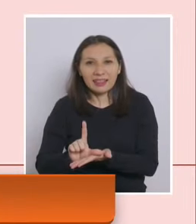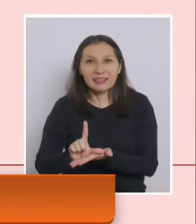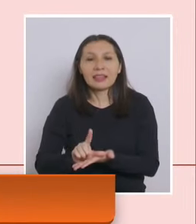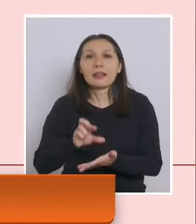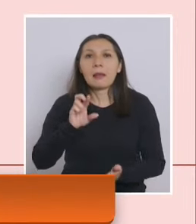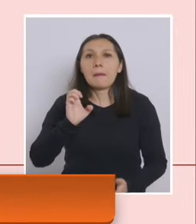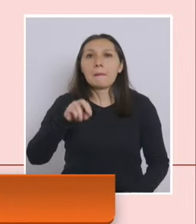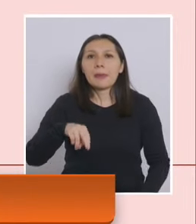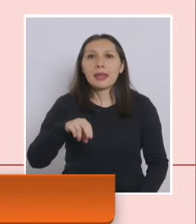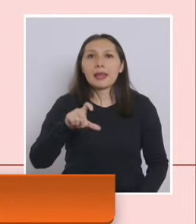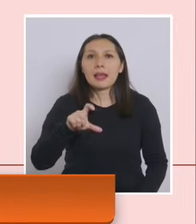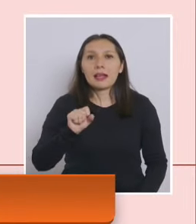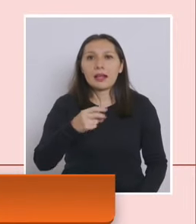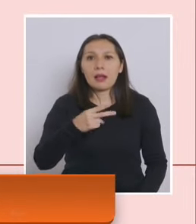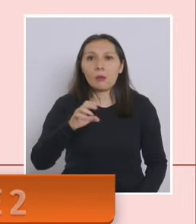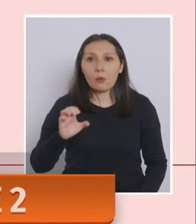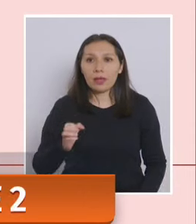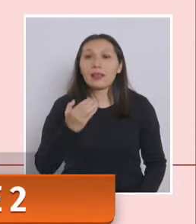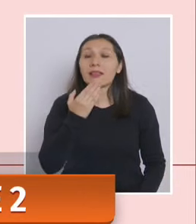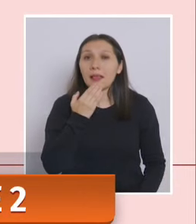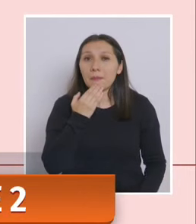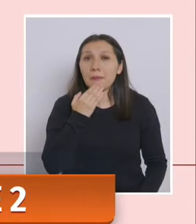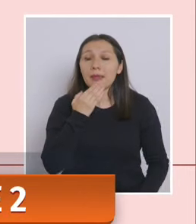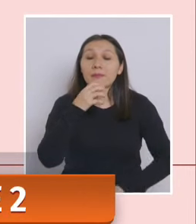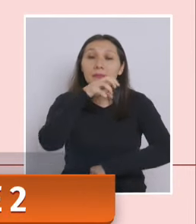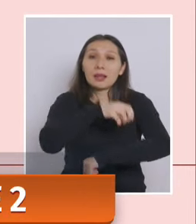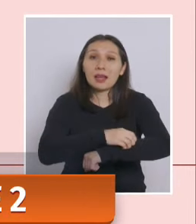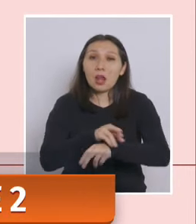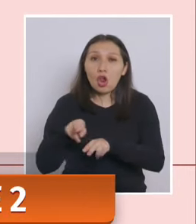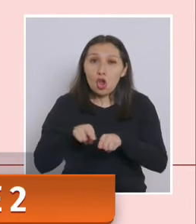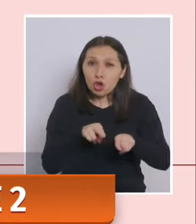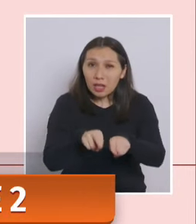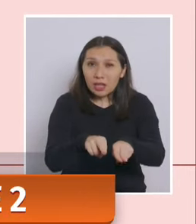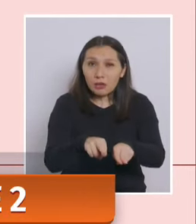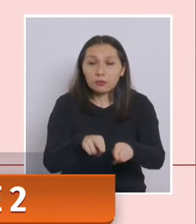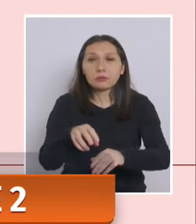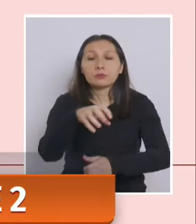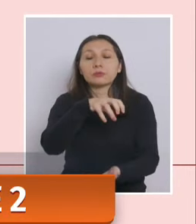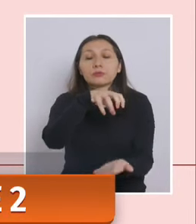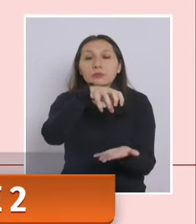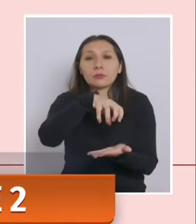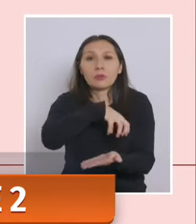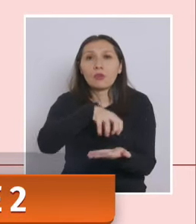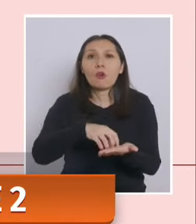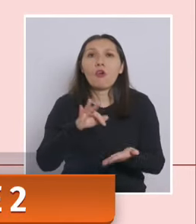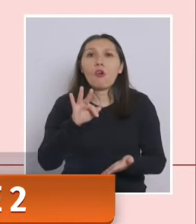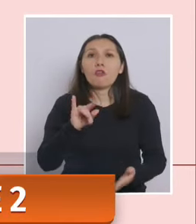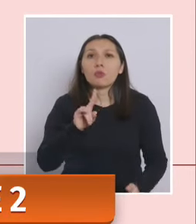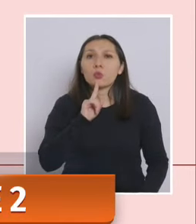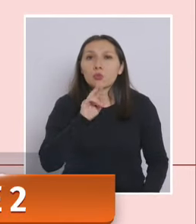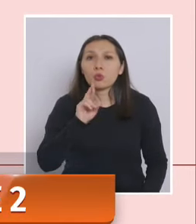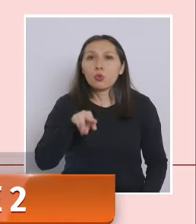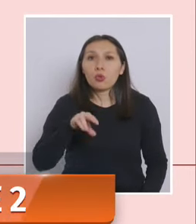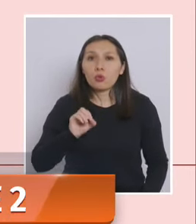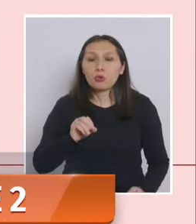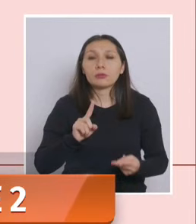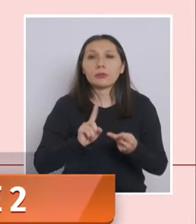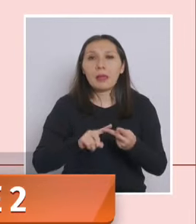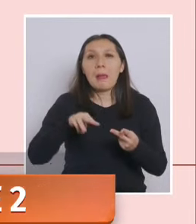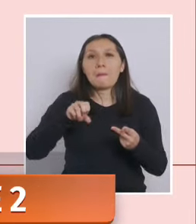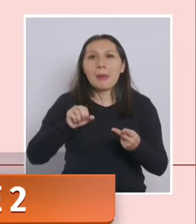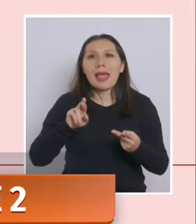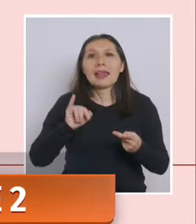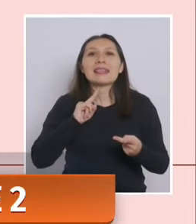Pencaue y en la región de Los Ríos las comunas de Futrono y Mariquina ahí si